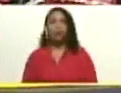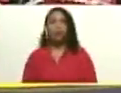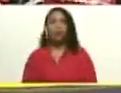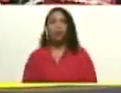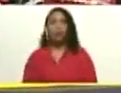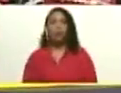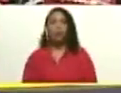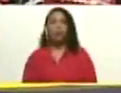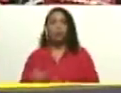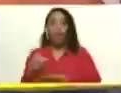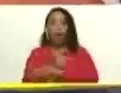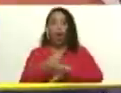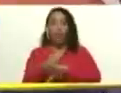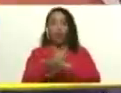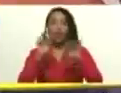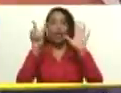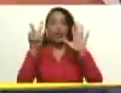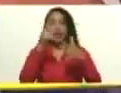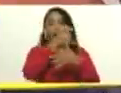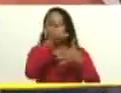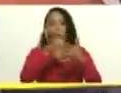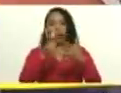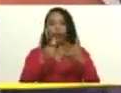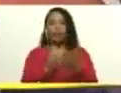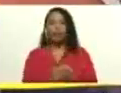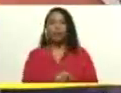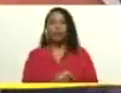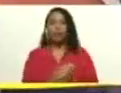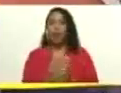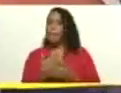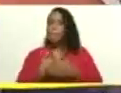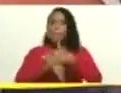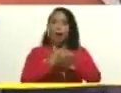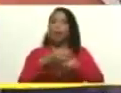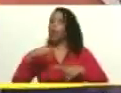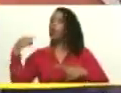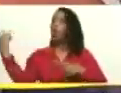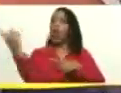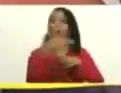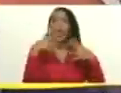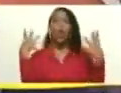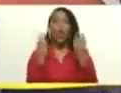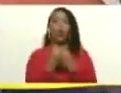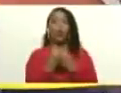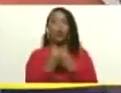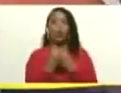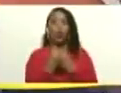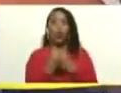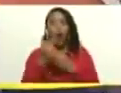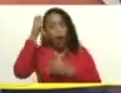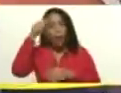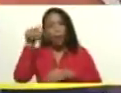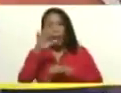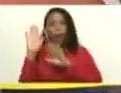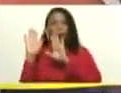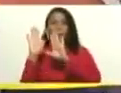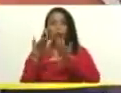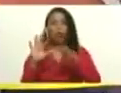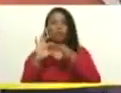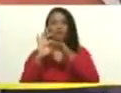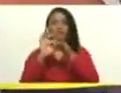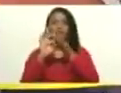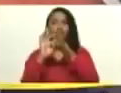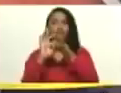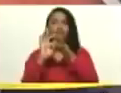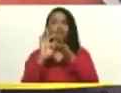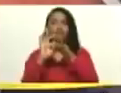El gobierno de las siete líneas. Vámonos pues, todos, unidos, así junto al pueblo, al poder popular, así uniditos, así